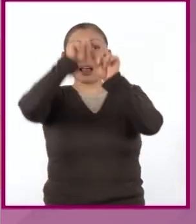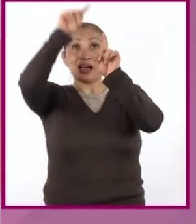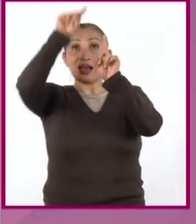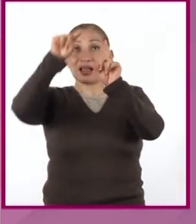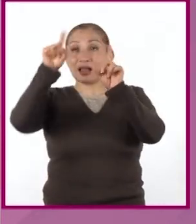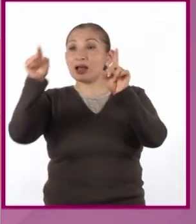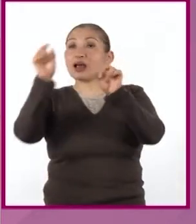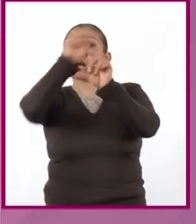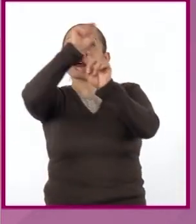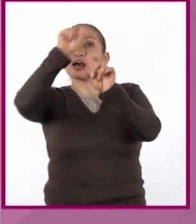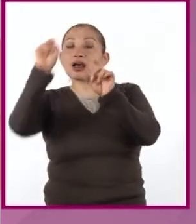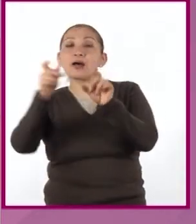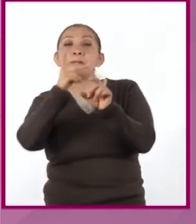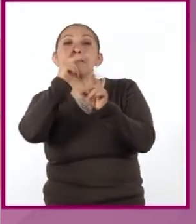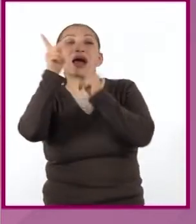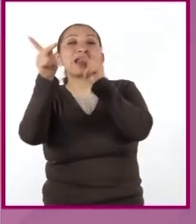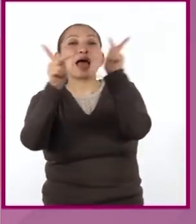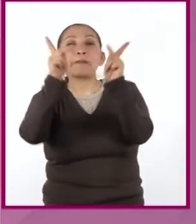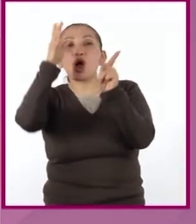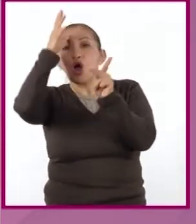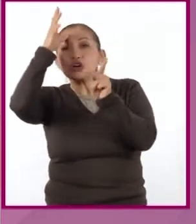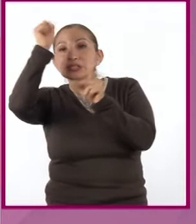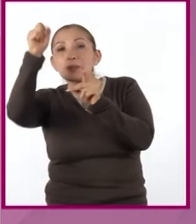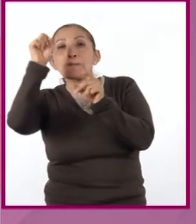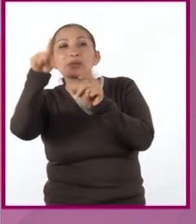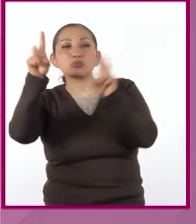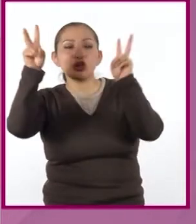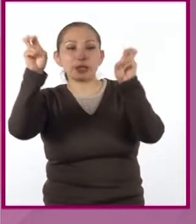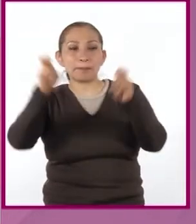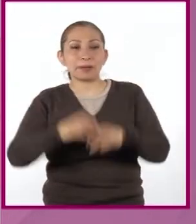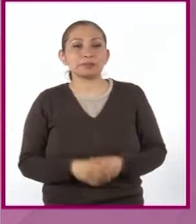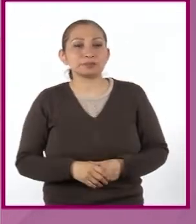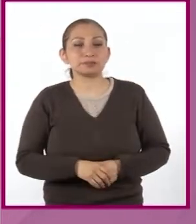se anotan los conceptos obtenidos sobre un tema.